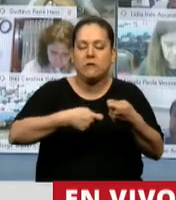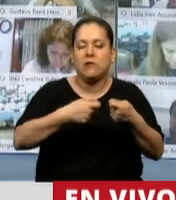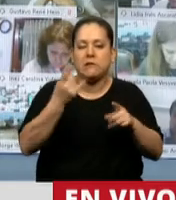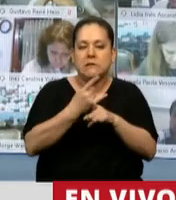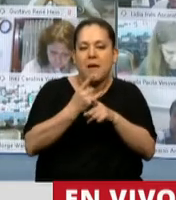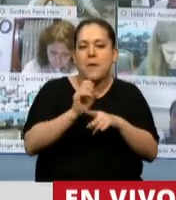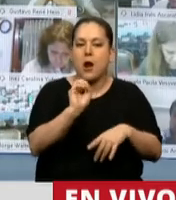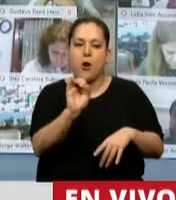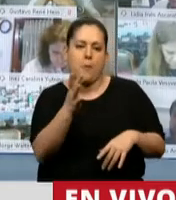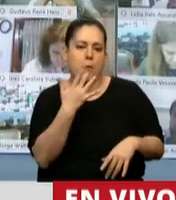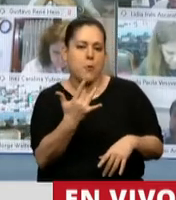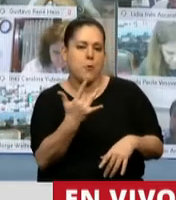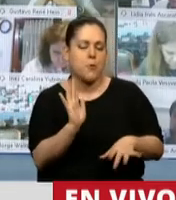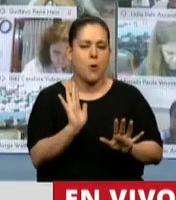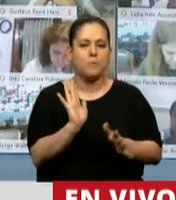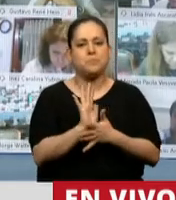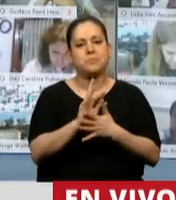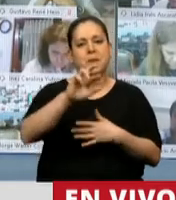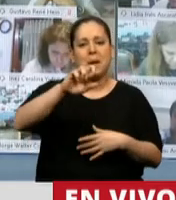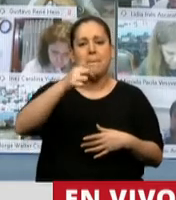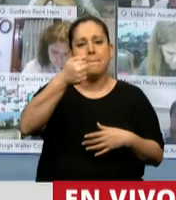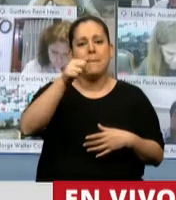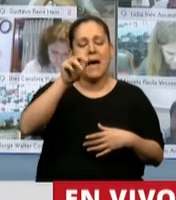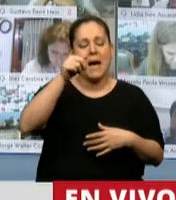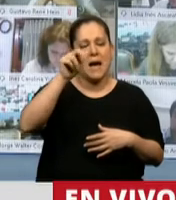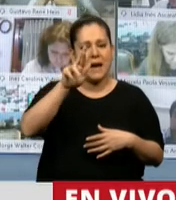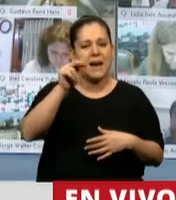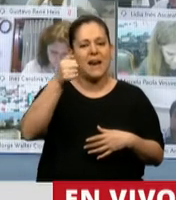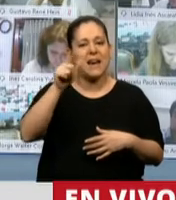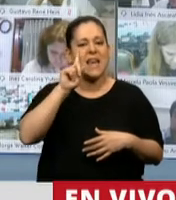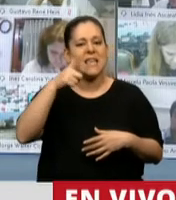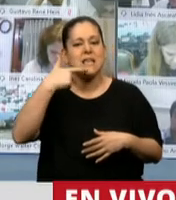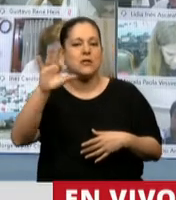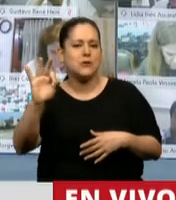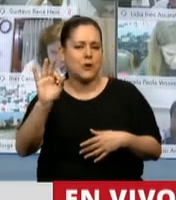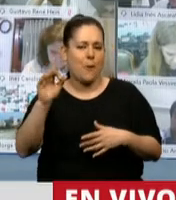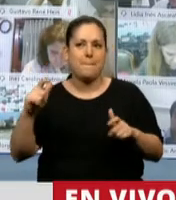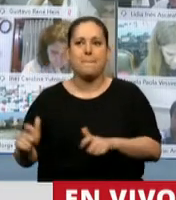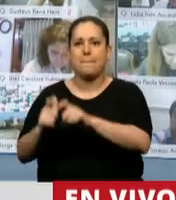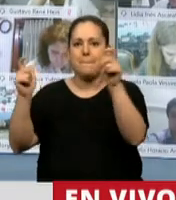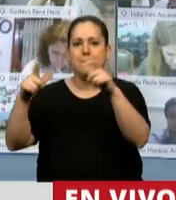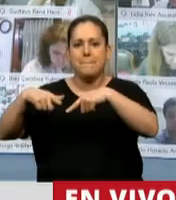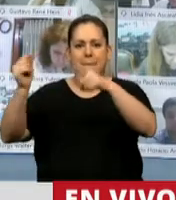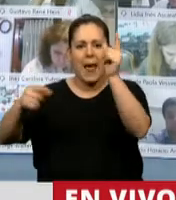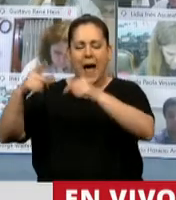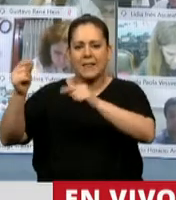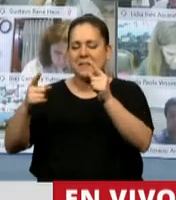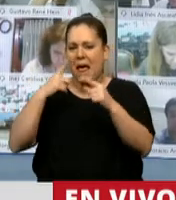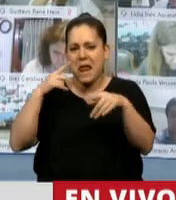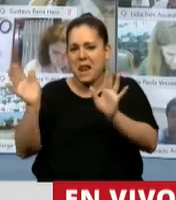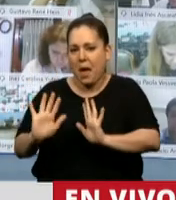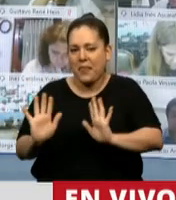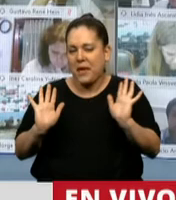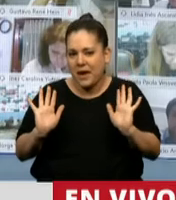generosos. Paraíso es una planta muy noble que la utilizamos mucho